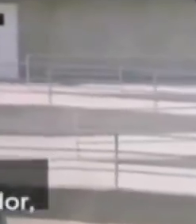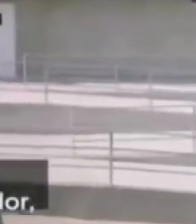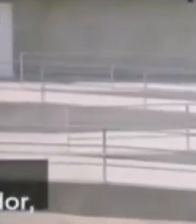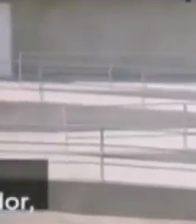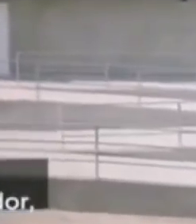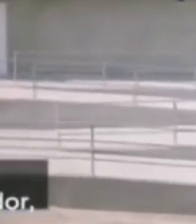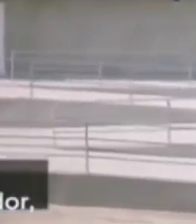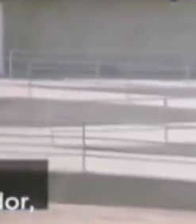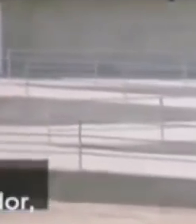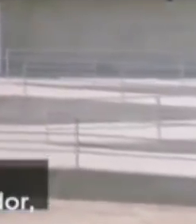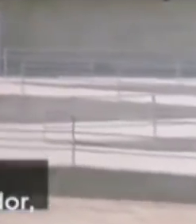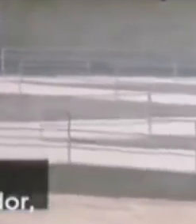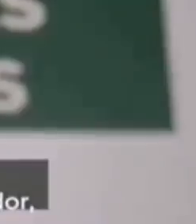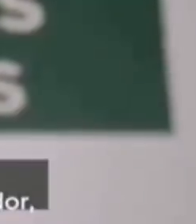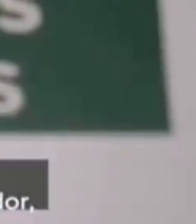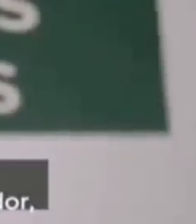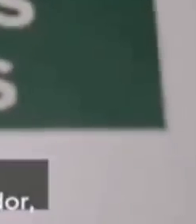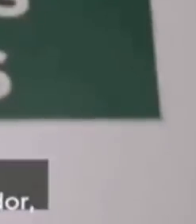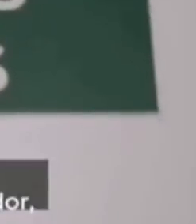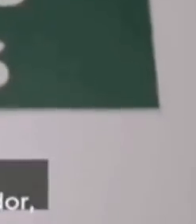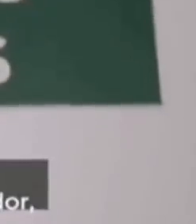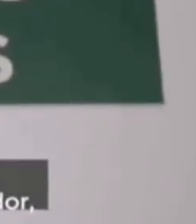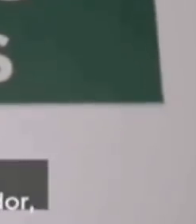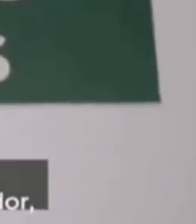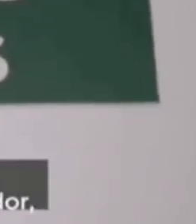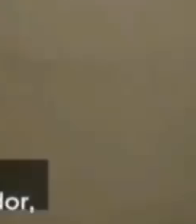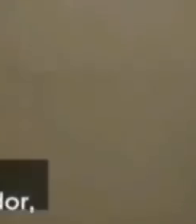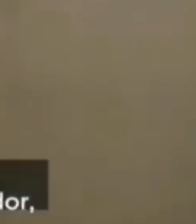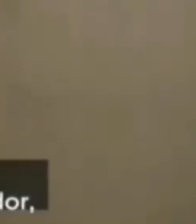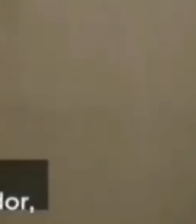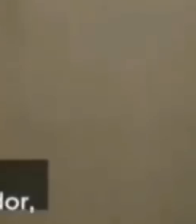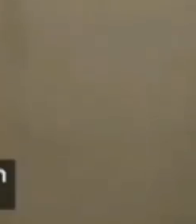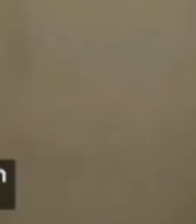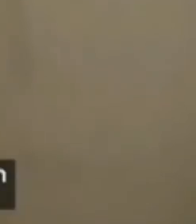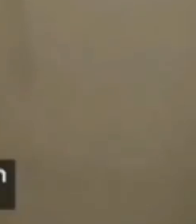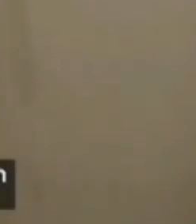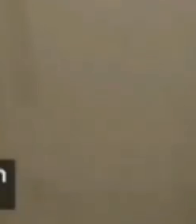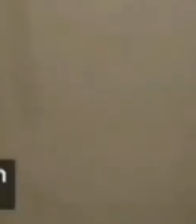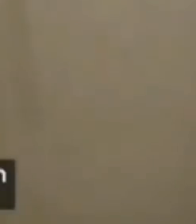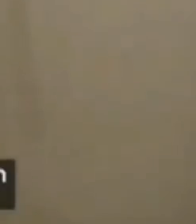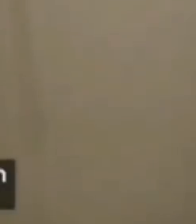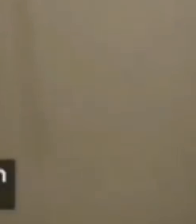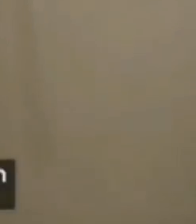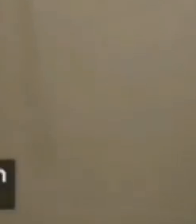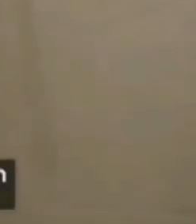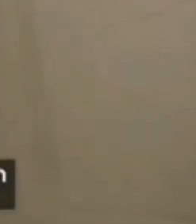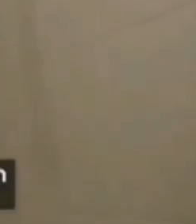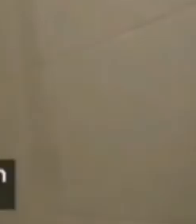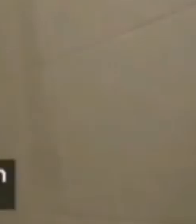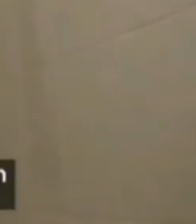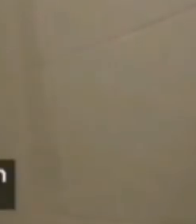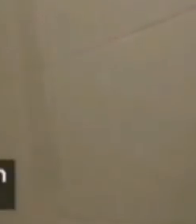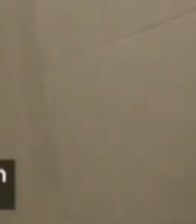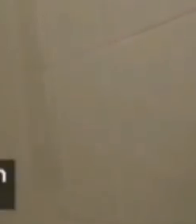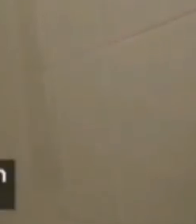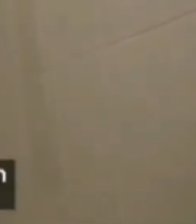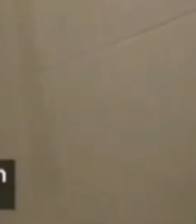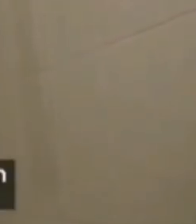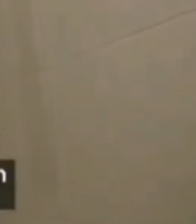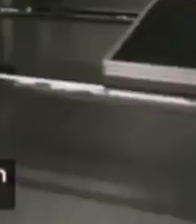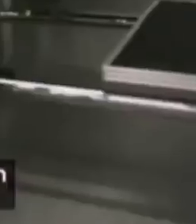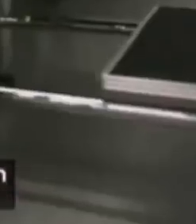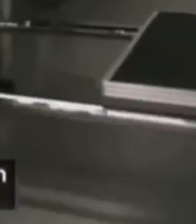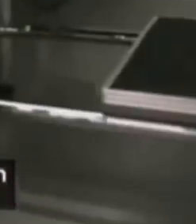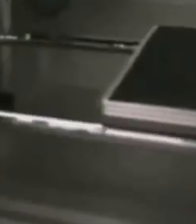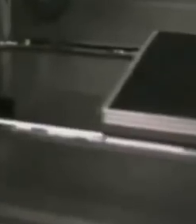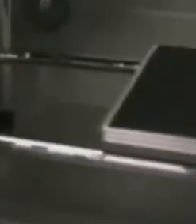estas unidades tienen acceso independiente para el personal médico, vestidor, sanitarios y lugar especial para la colocación de equipos